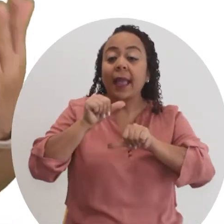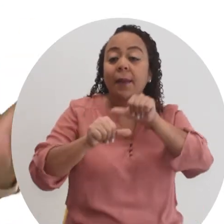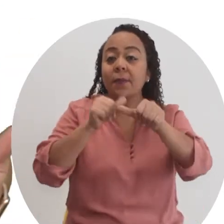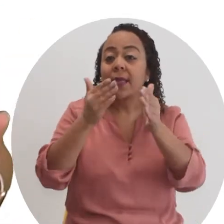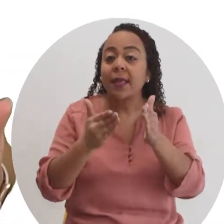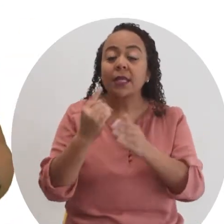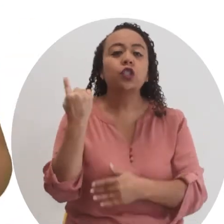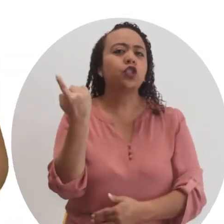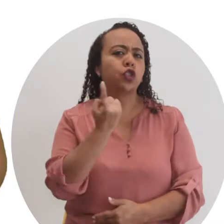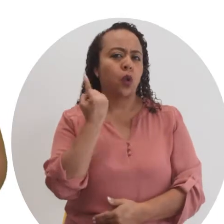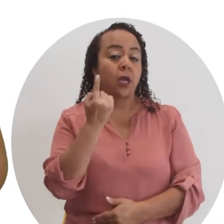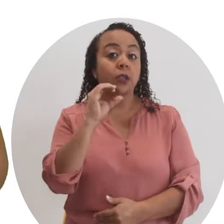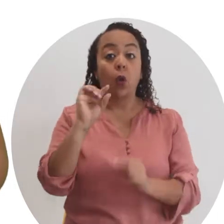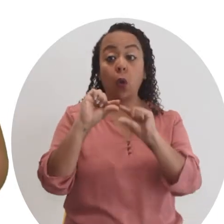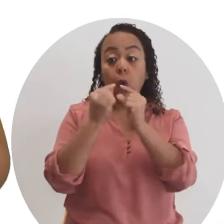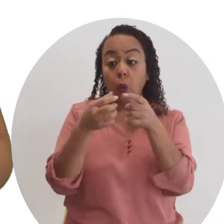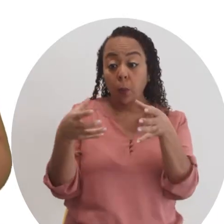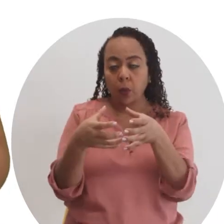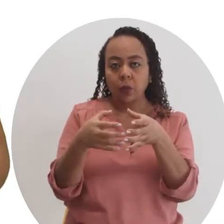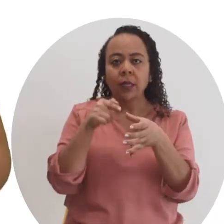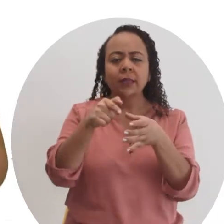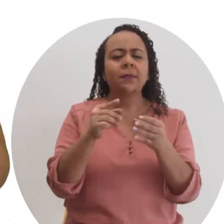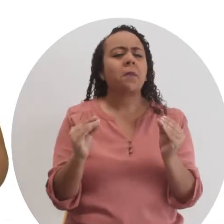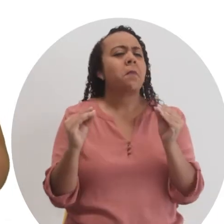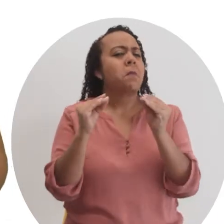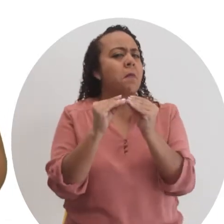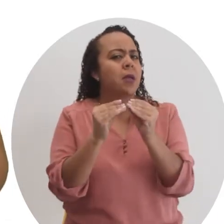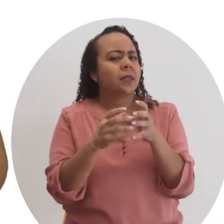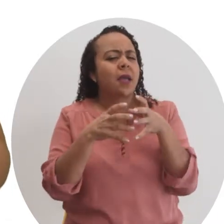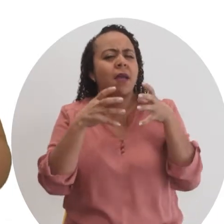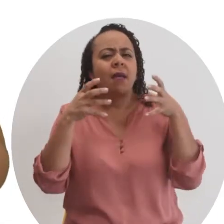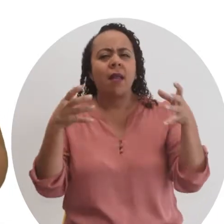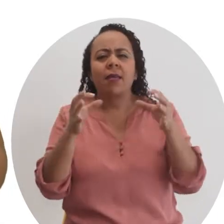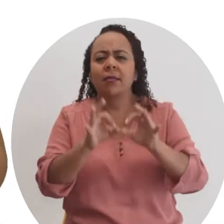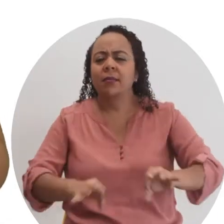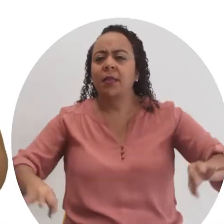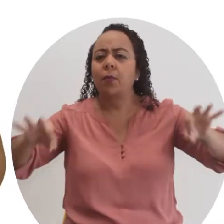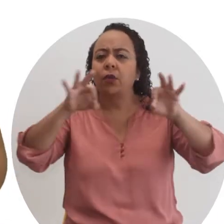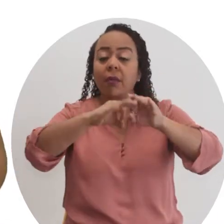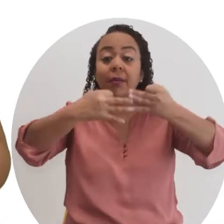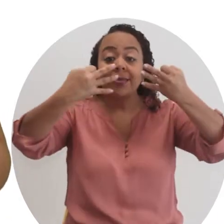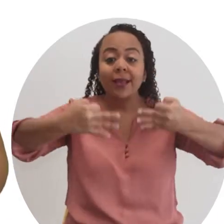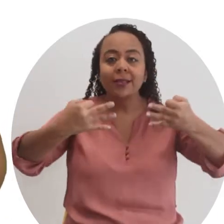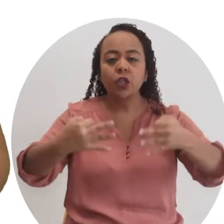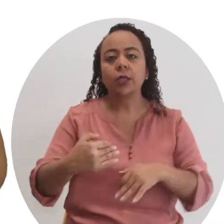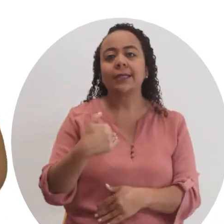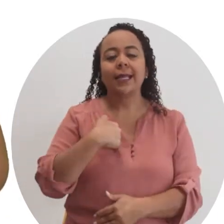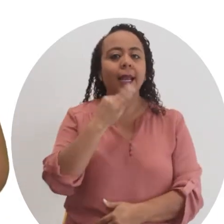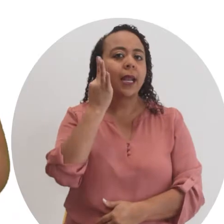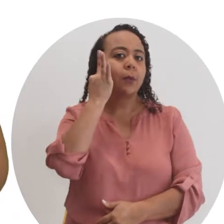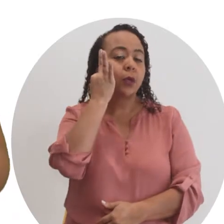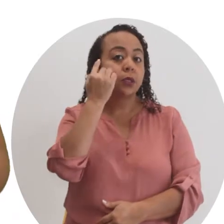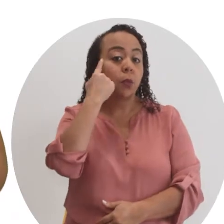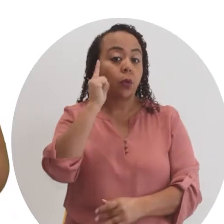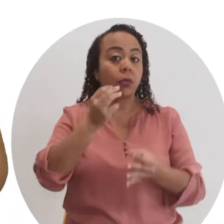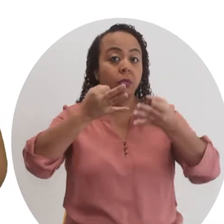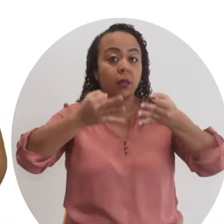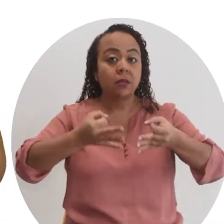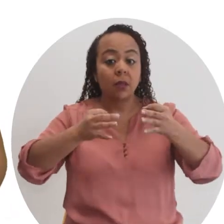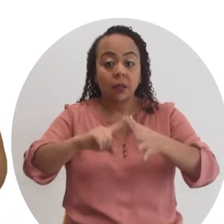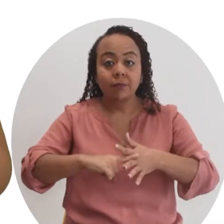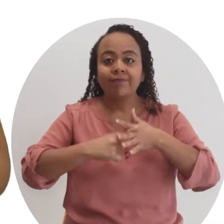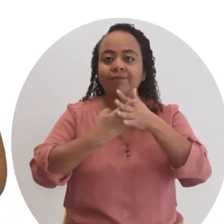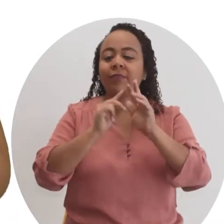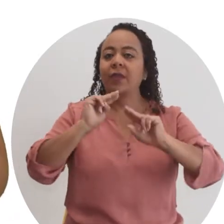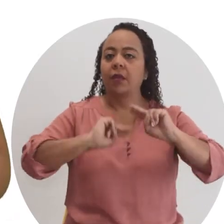Emprender solas o en grupo es una de las más grandes e importantes decisiones que enfrentan las mujeres al decidir